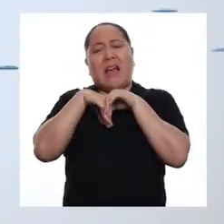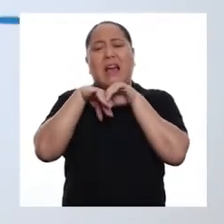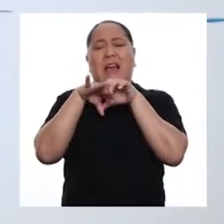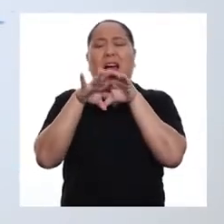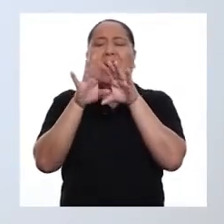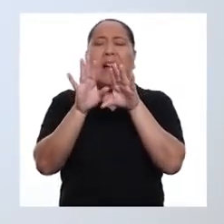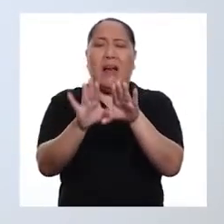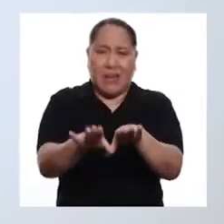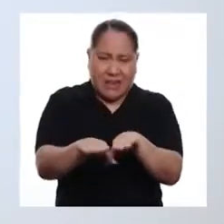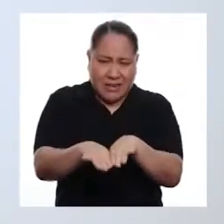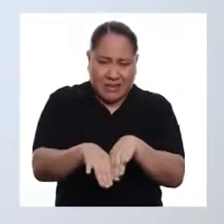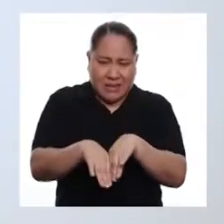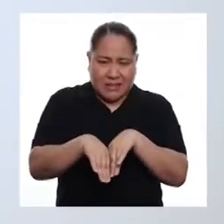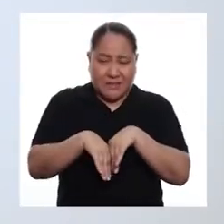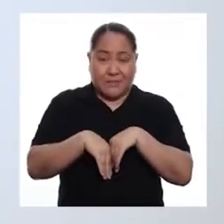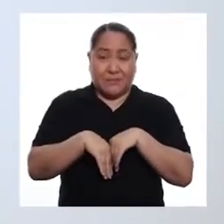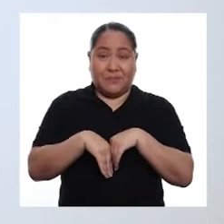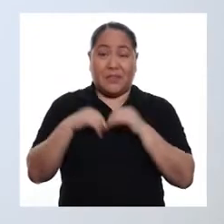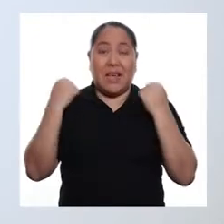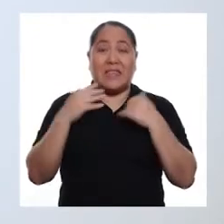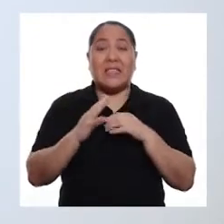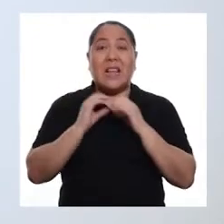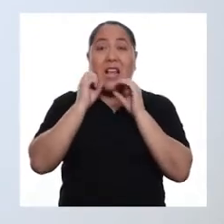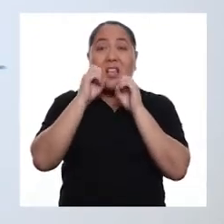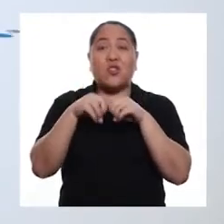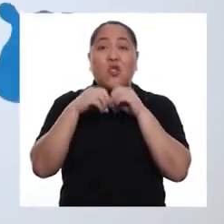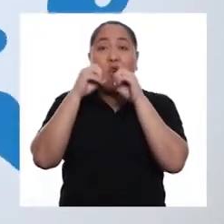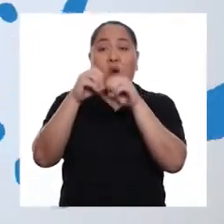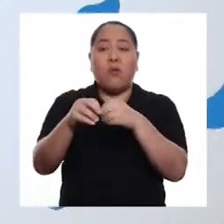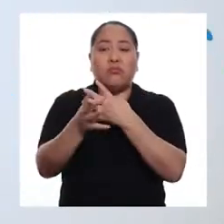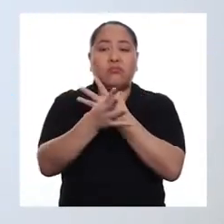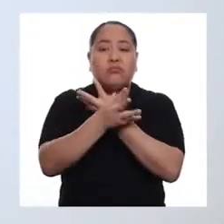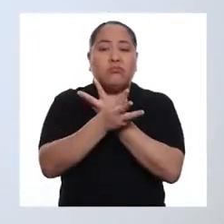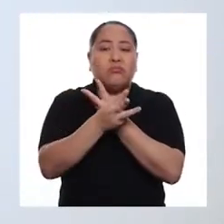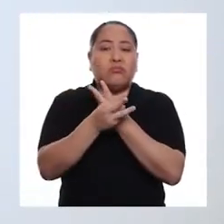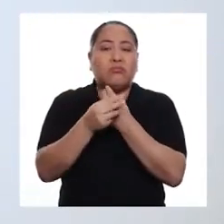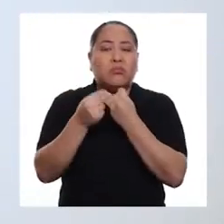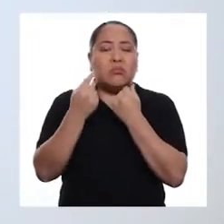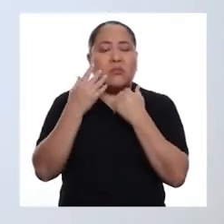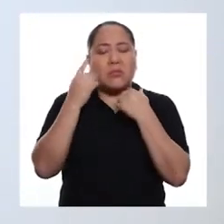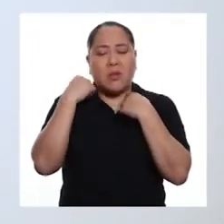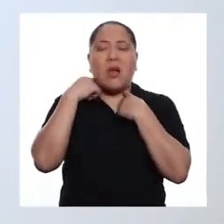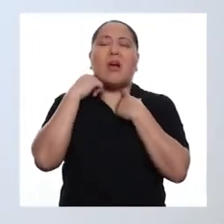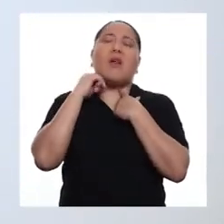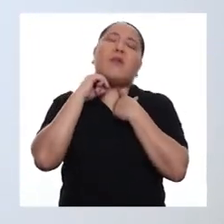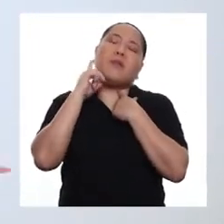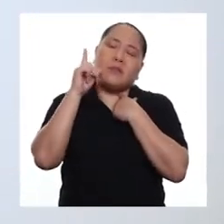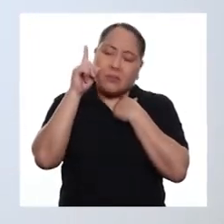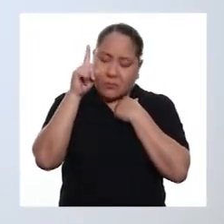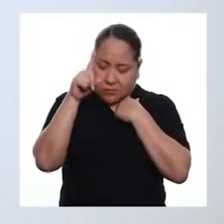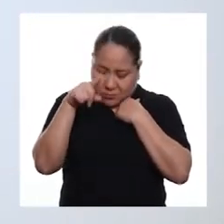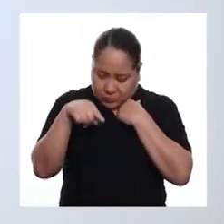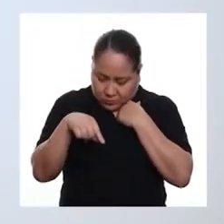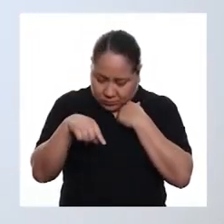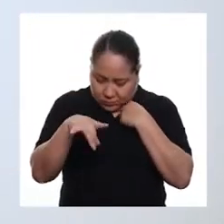olas. Eso es. Hasta que las olas se desaparecen. Y relajo la cabeza.